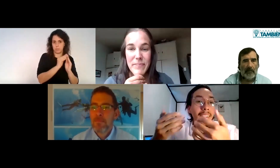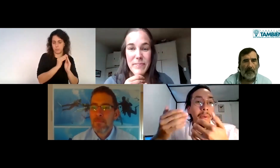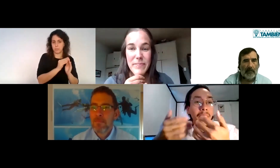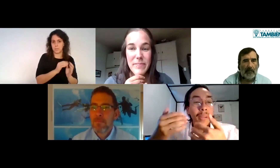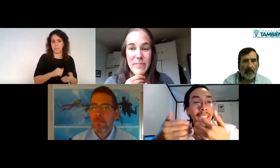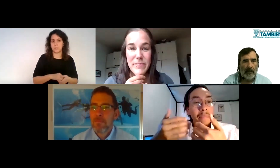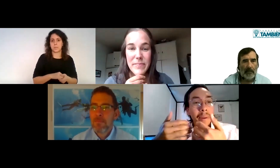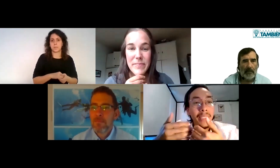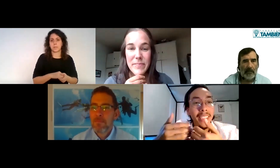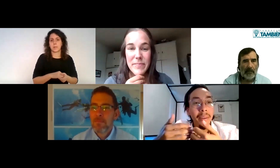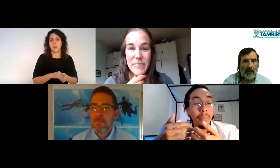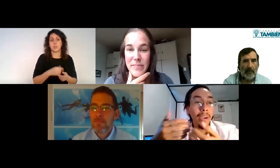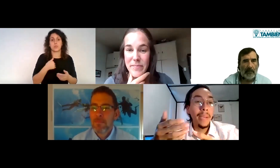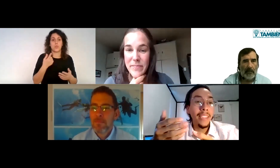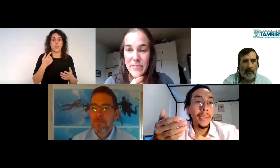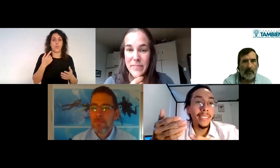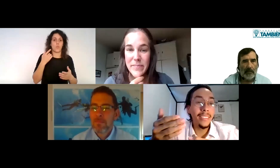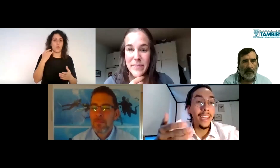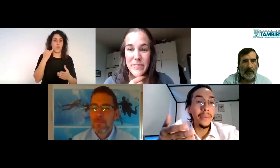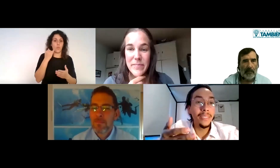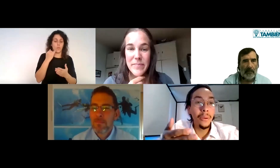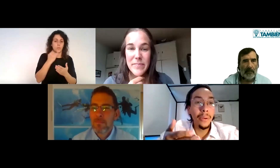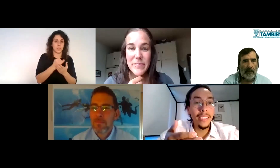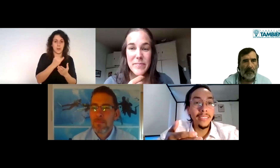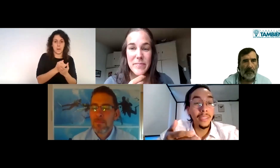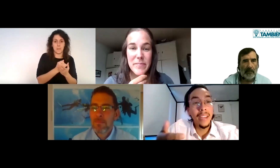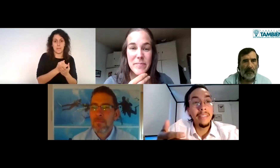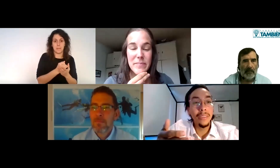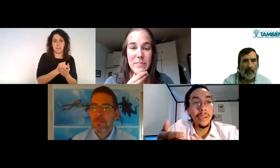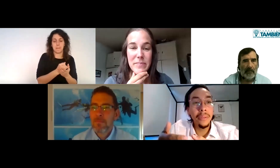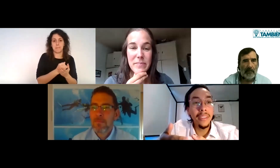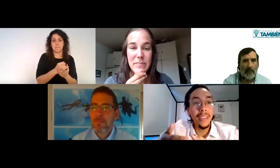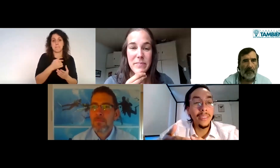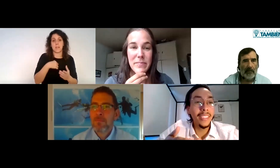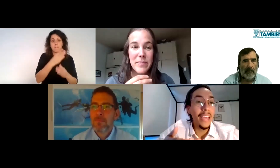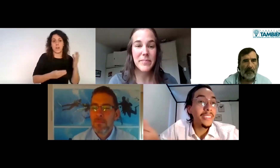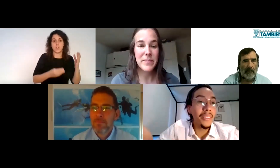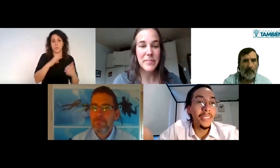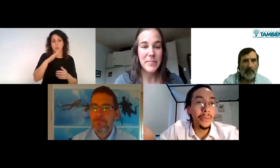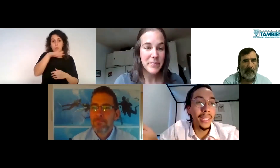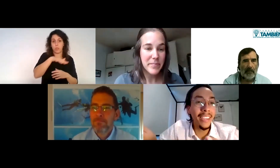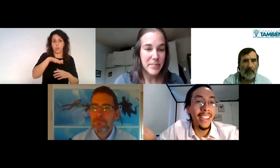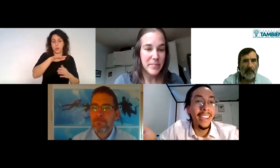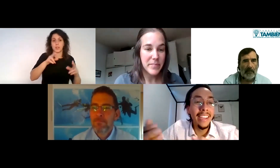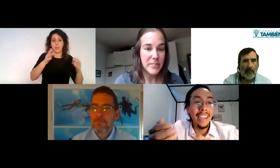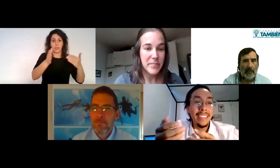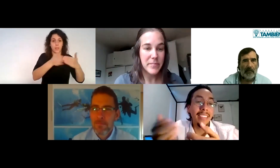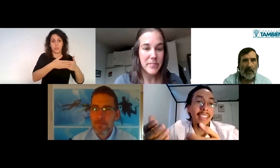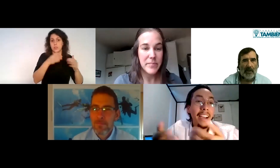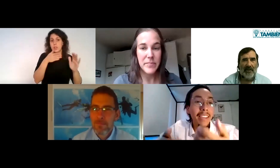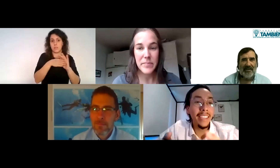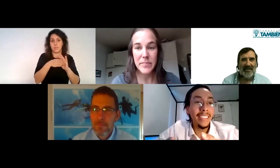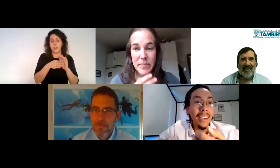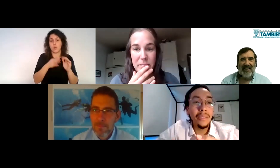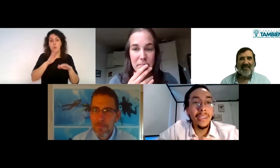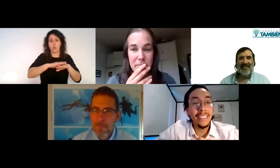quedé como en una trampa porque por la pandemia cerraron esos lugares, no están abiertos aún, entonces ya no sé dónde buscar. Así